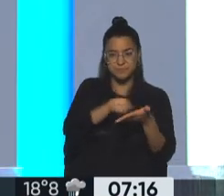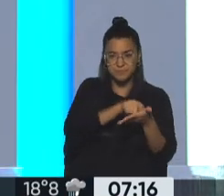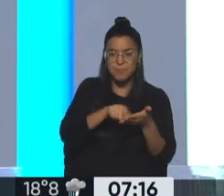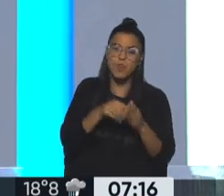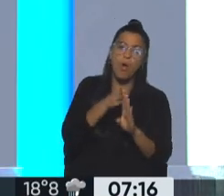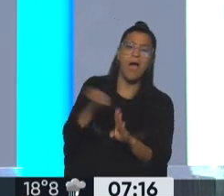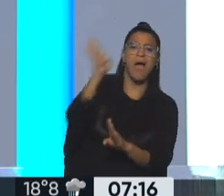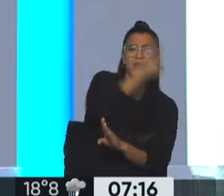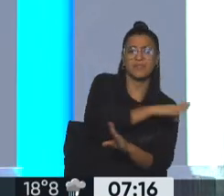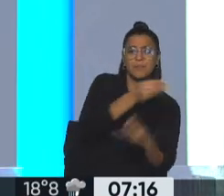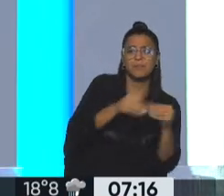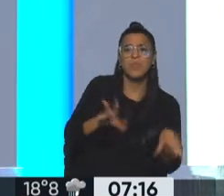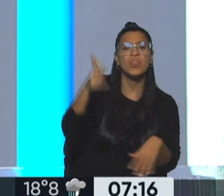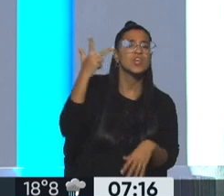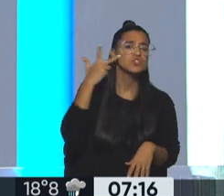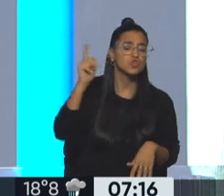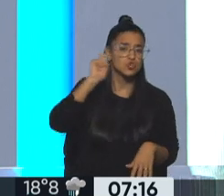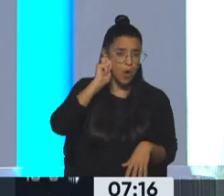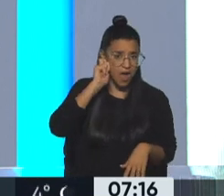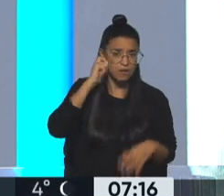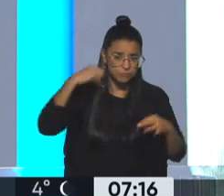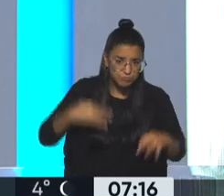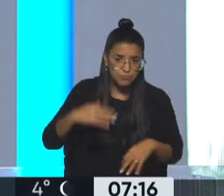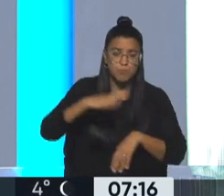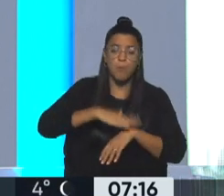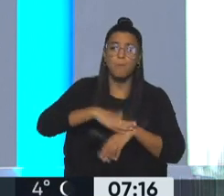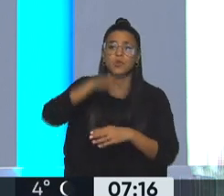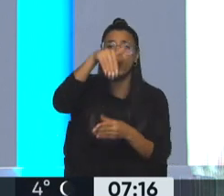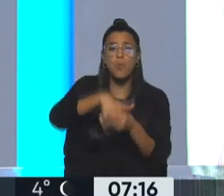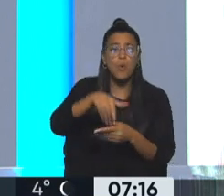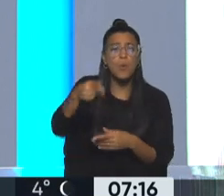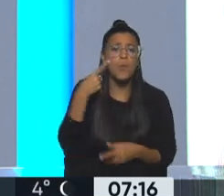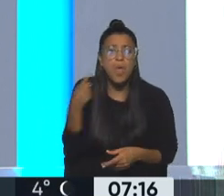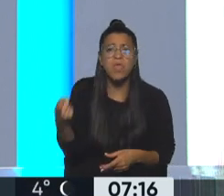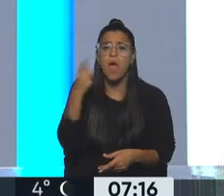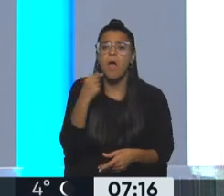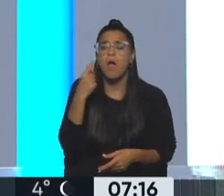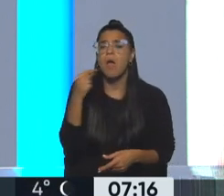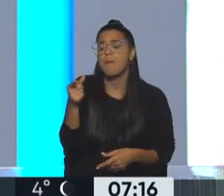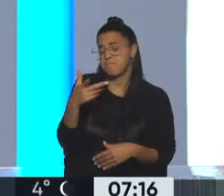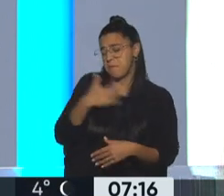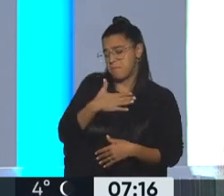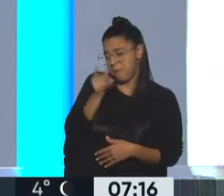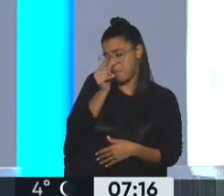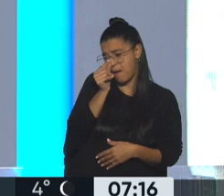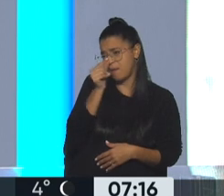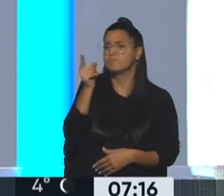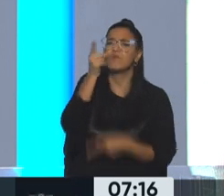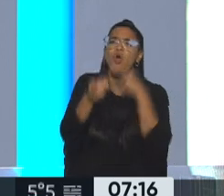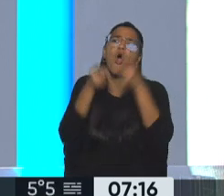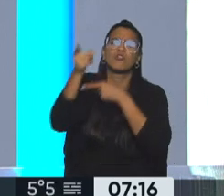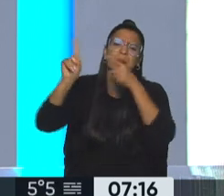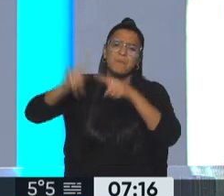empezó mucho tiempo antes, cuando yo tenía 18 años y me tocó el momento de votar. Veía que mi viejo siempre despotricaba contra los políticos en la televisión